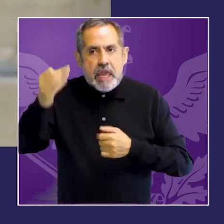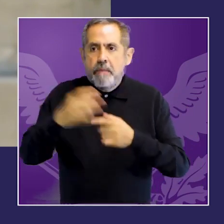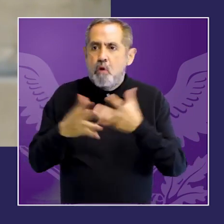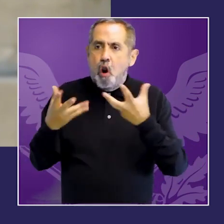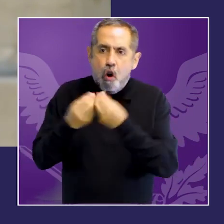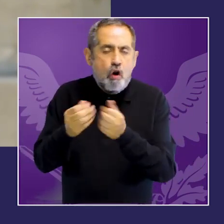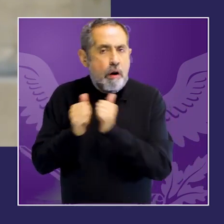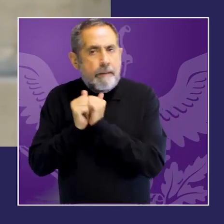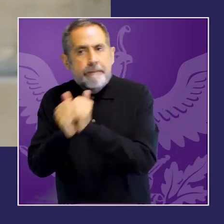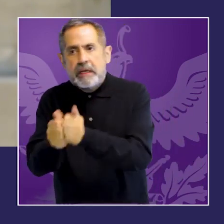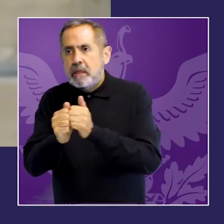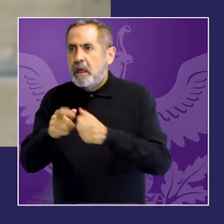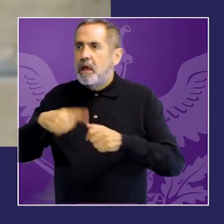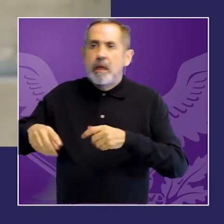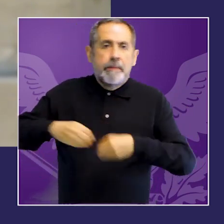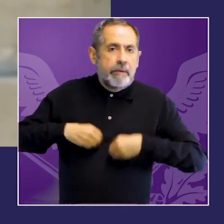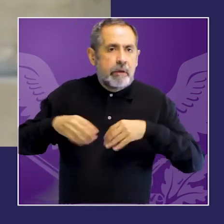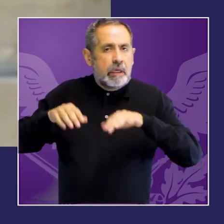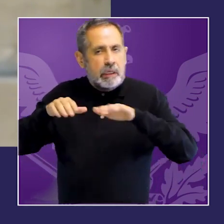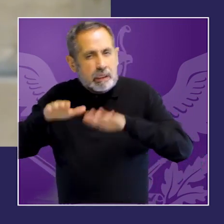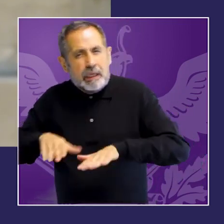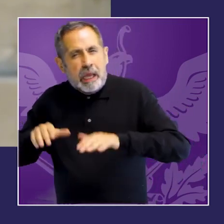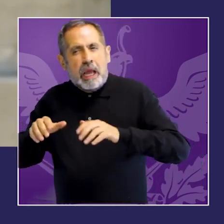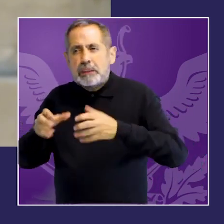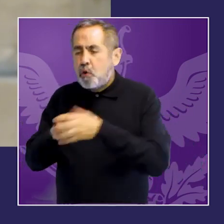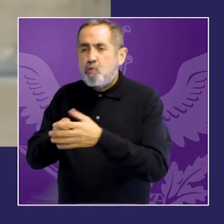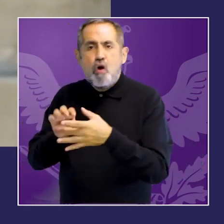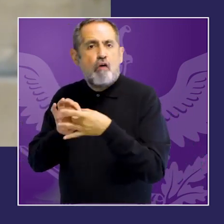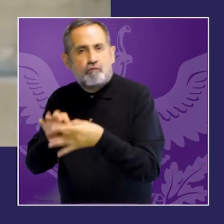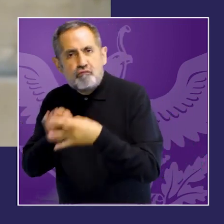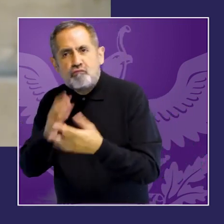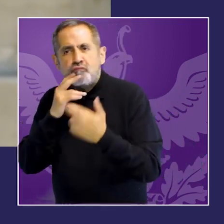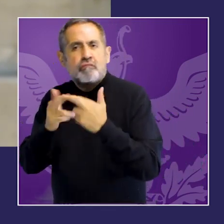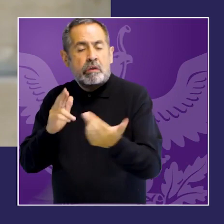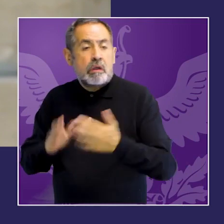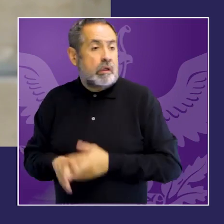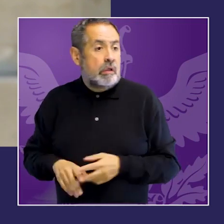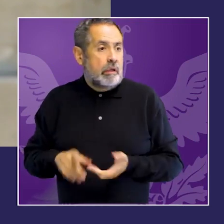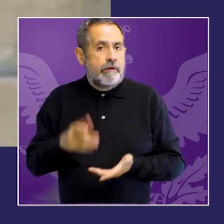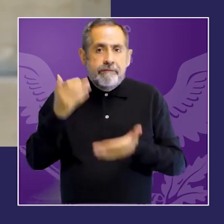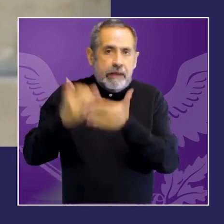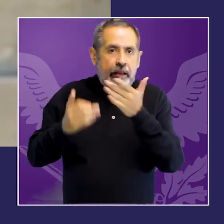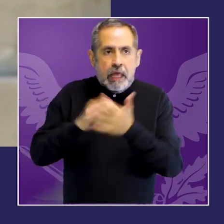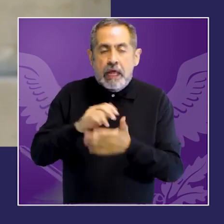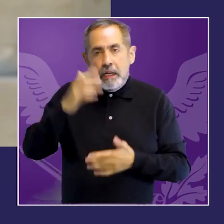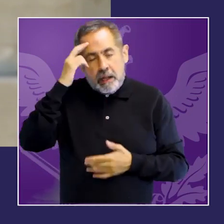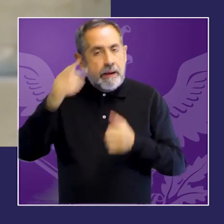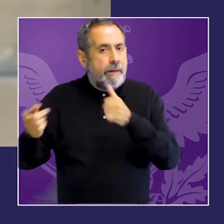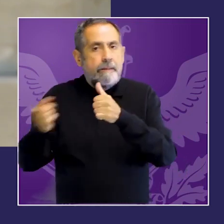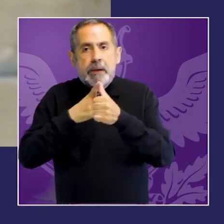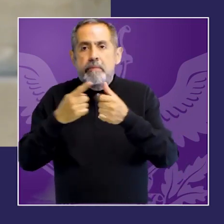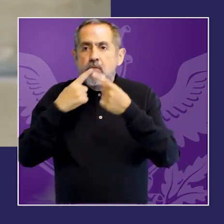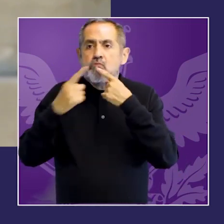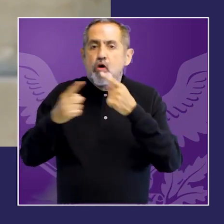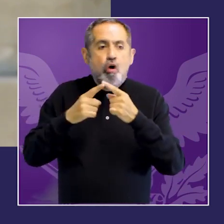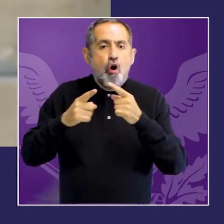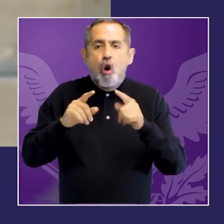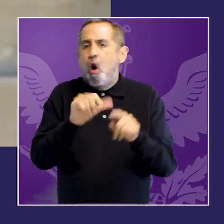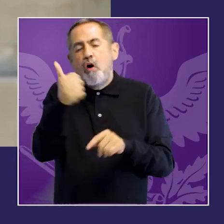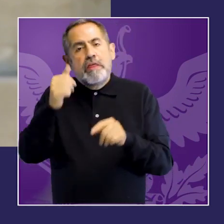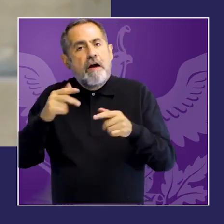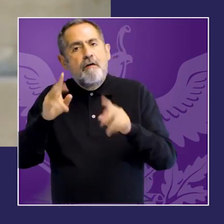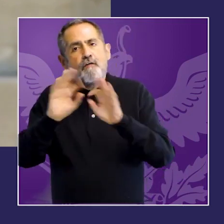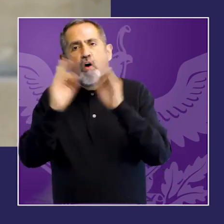lugar a estándares de protección agravada y que establece la figura del femicidio o feminicidio en otro orden la interpretación